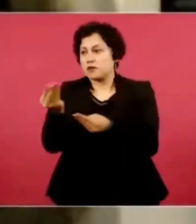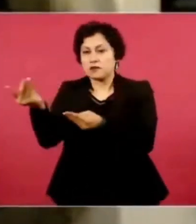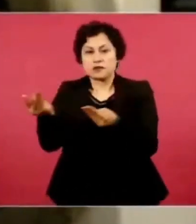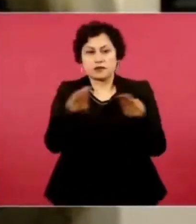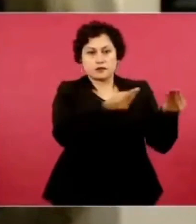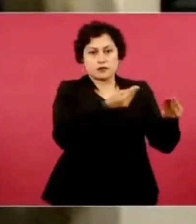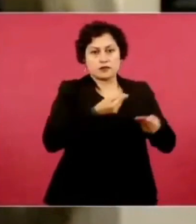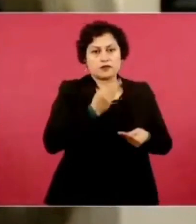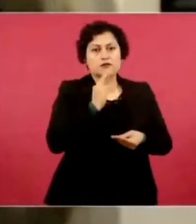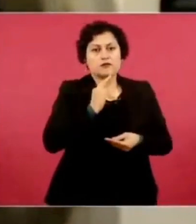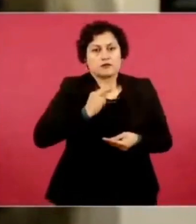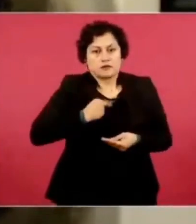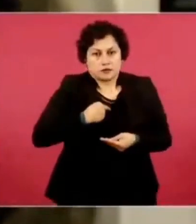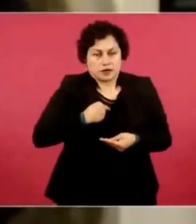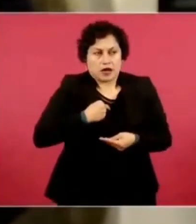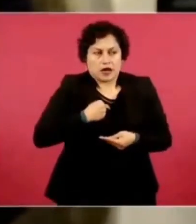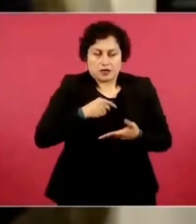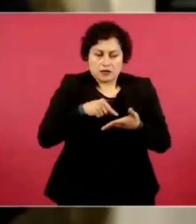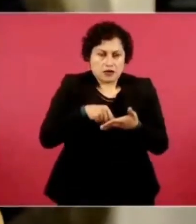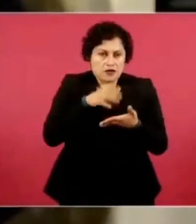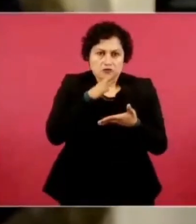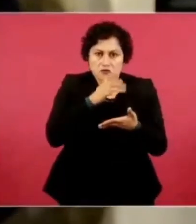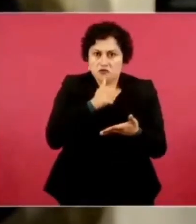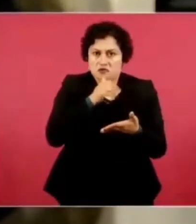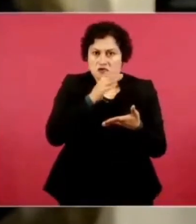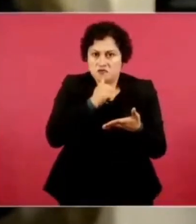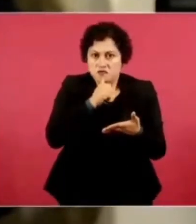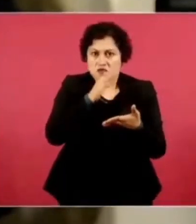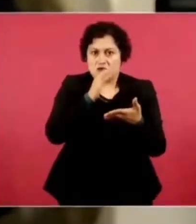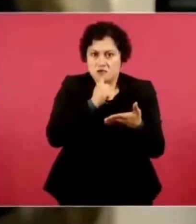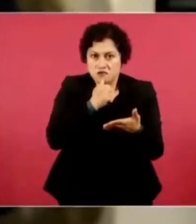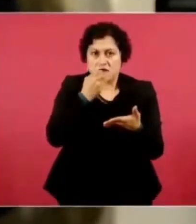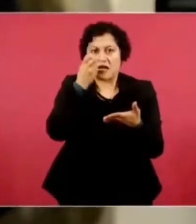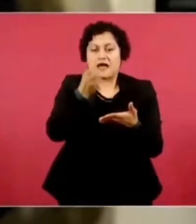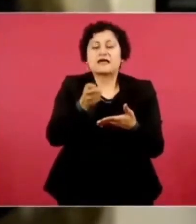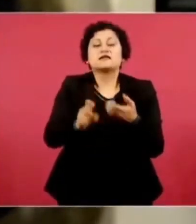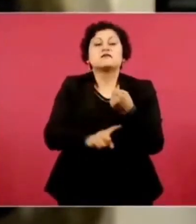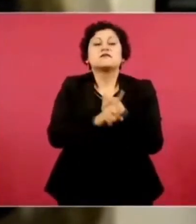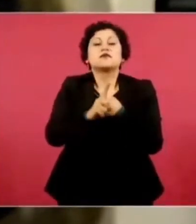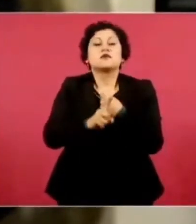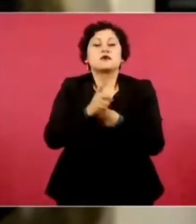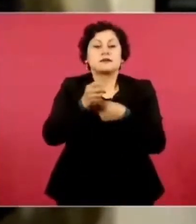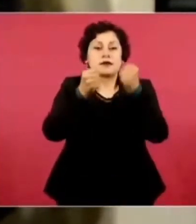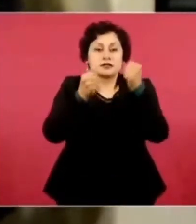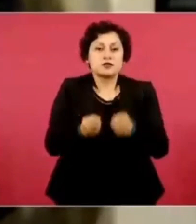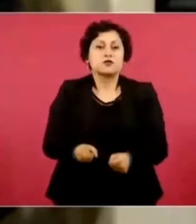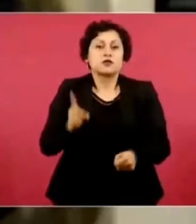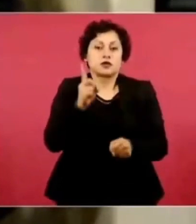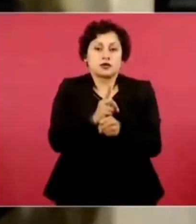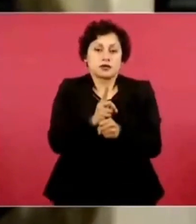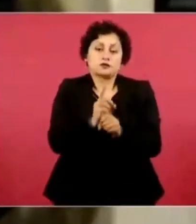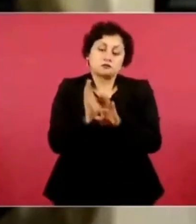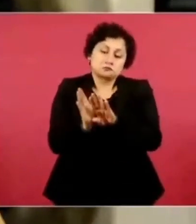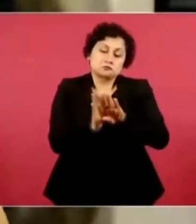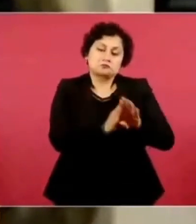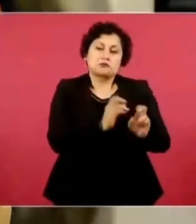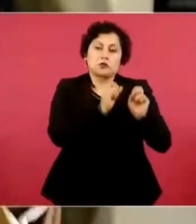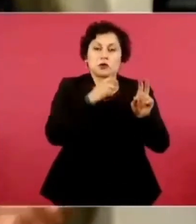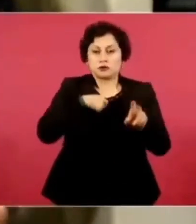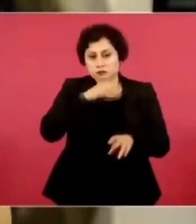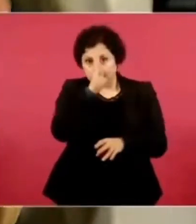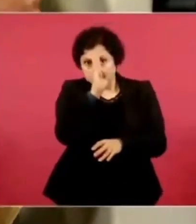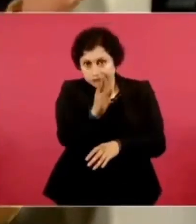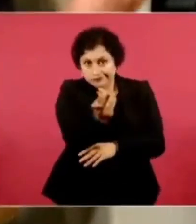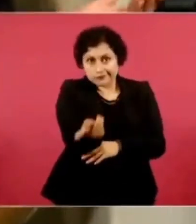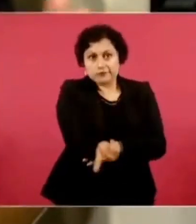es información que no se nos puede dar y que puede comprometer la seguridad, preguntarle si es posible que nos digan cuántos de los aparatos para detectar